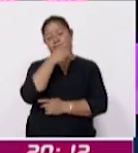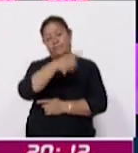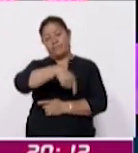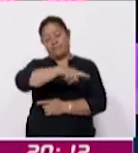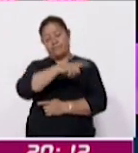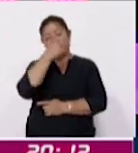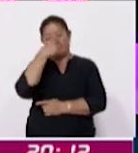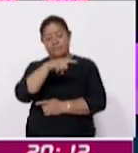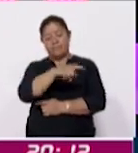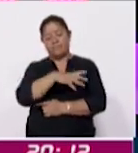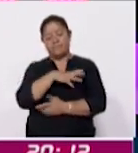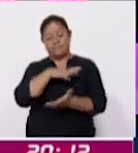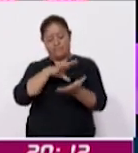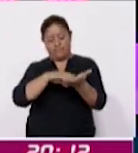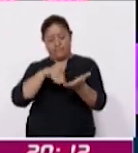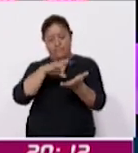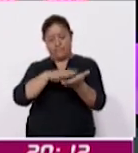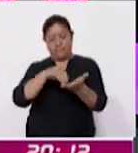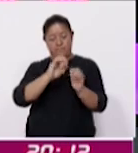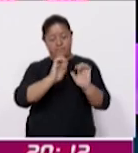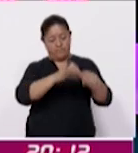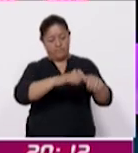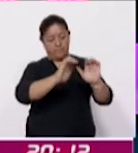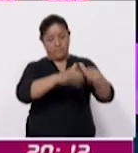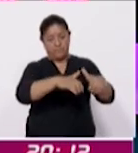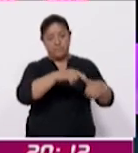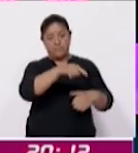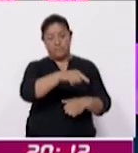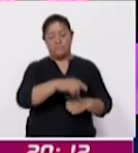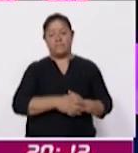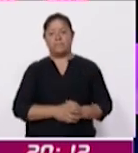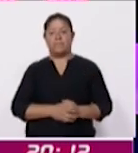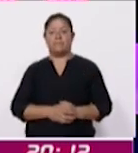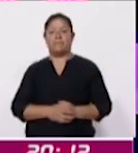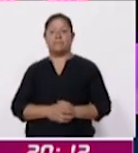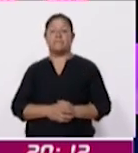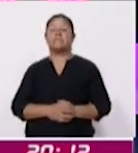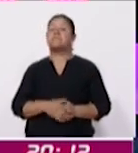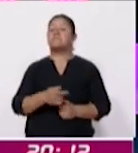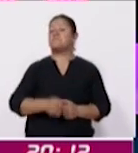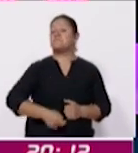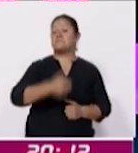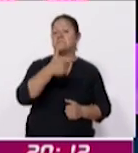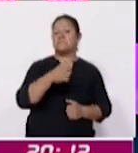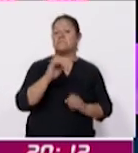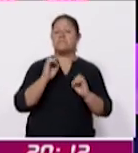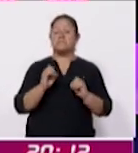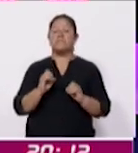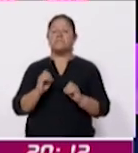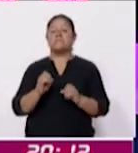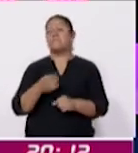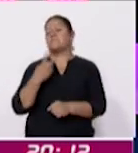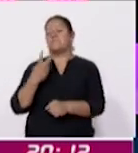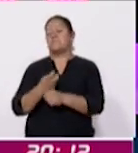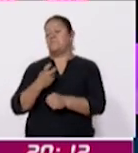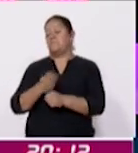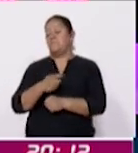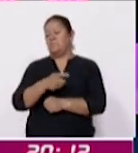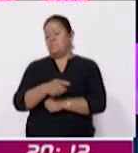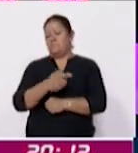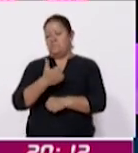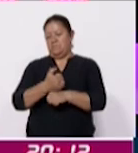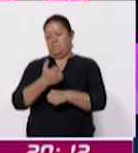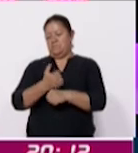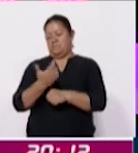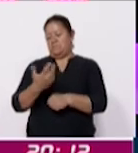para los trámites de inscripción y reinscripción de los pequeños que se incorporan a las